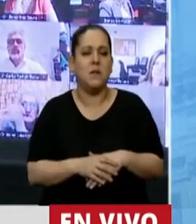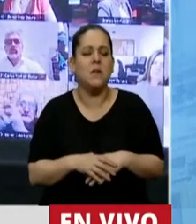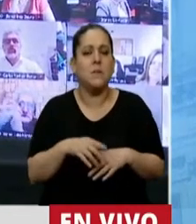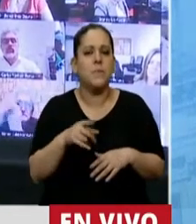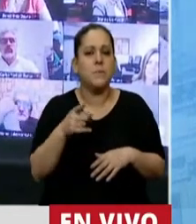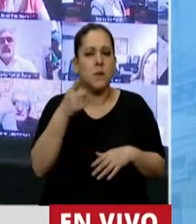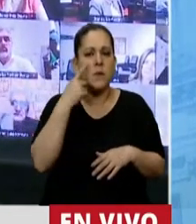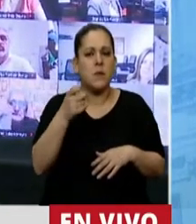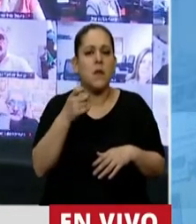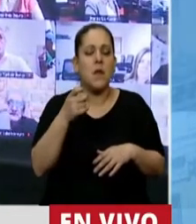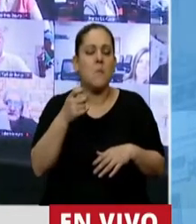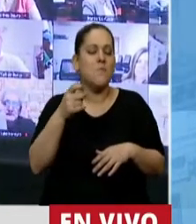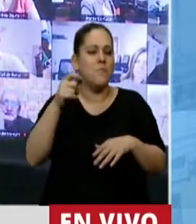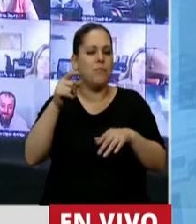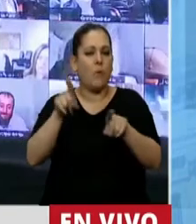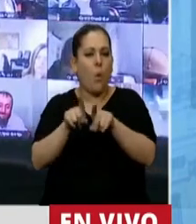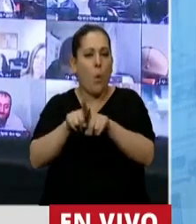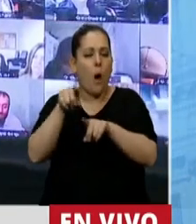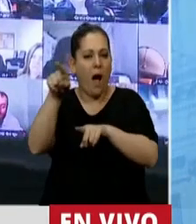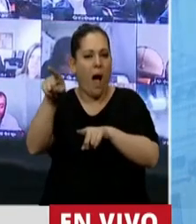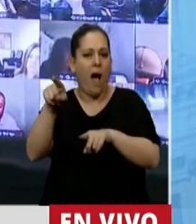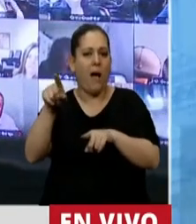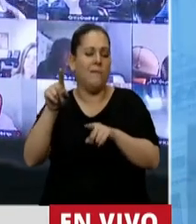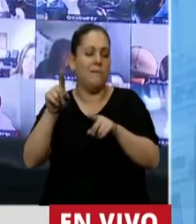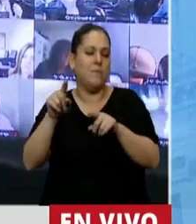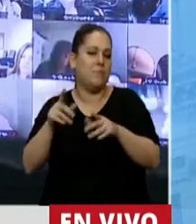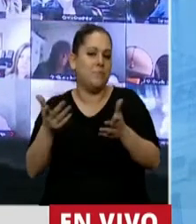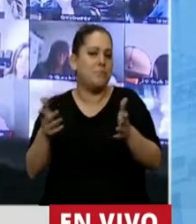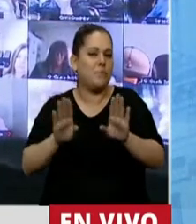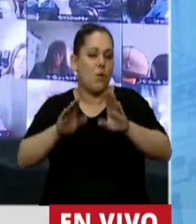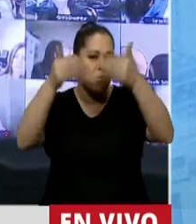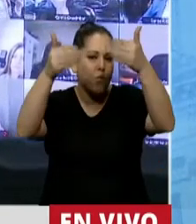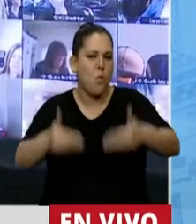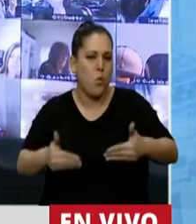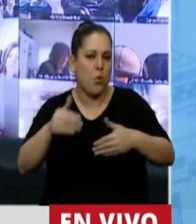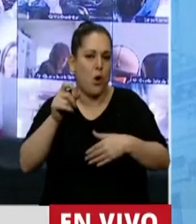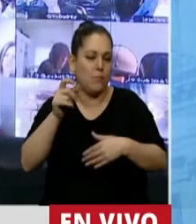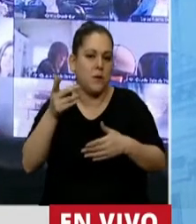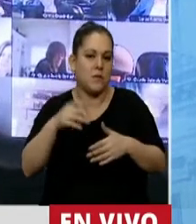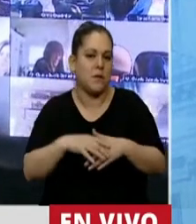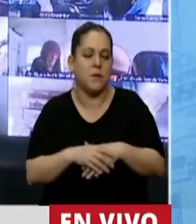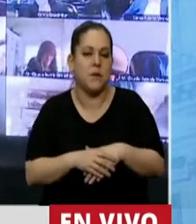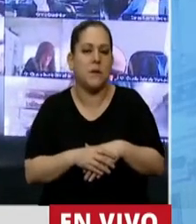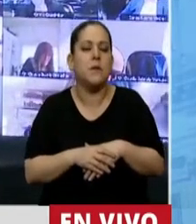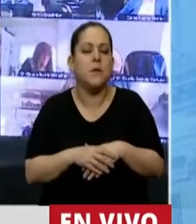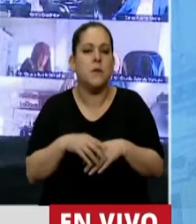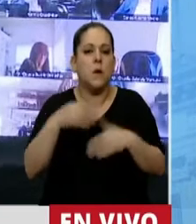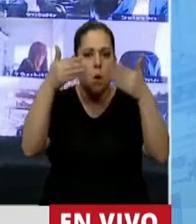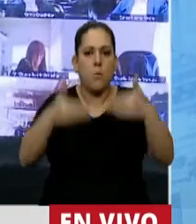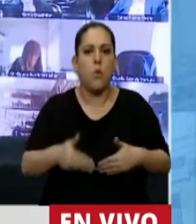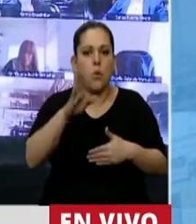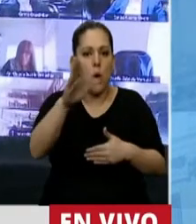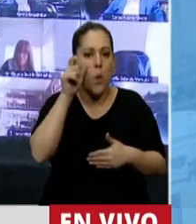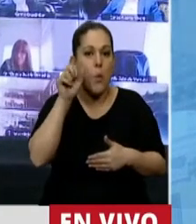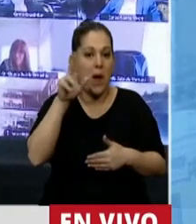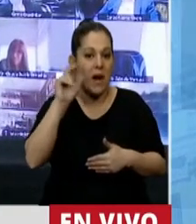cuenta que se cayó el muro de Berlín, pero el capitalismo no es mejor porque se haya caído el muro de Berlín, ni es inevitable porque se haya caído el muro de Berlín. Sigue siendo tan malo,